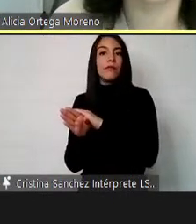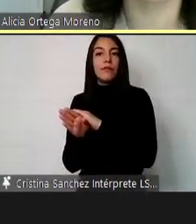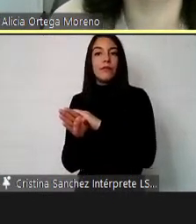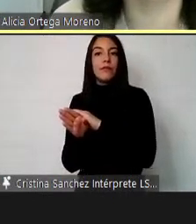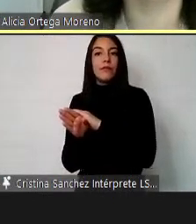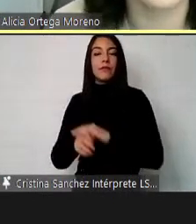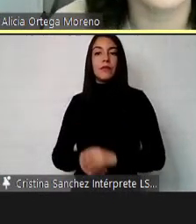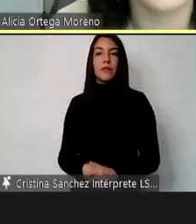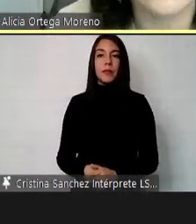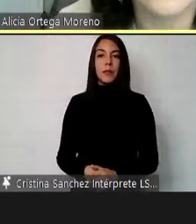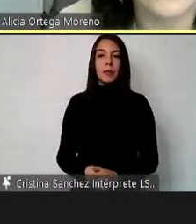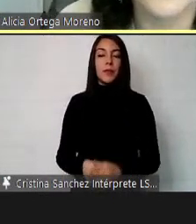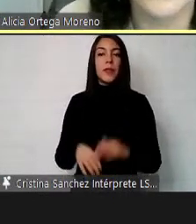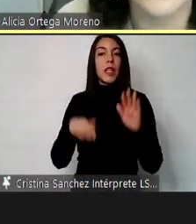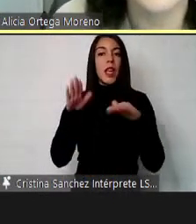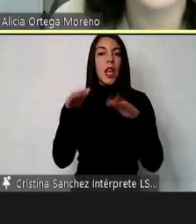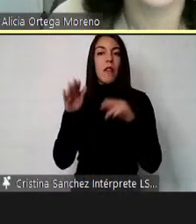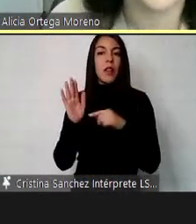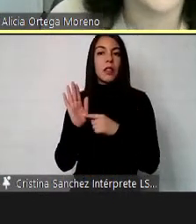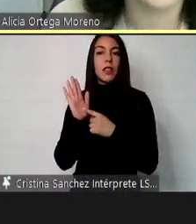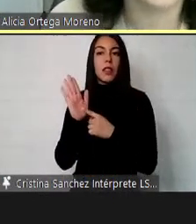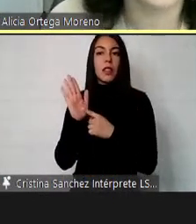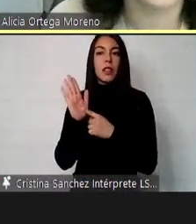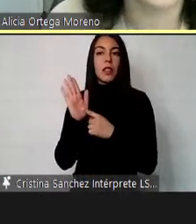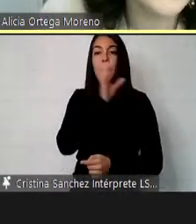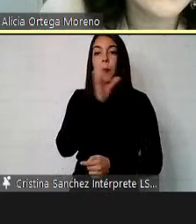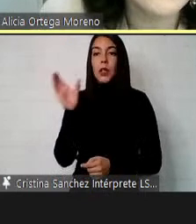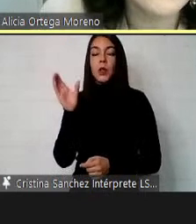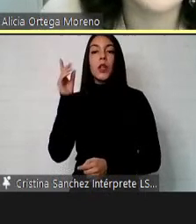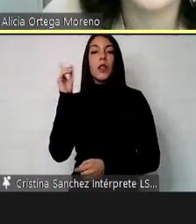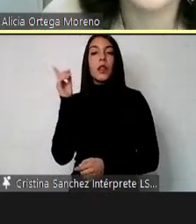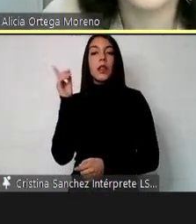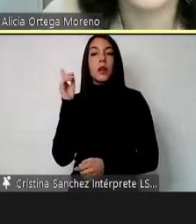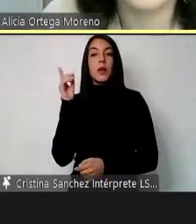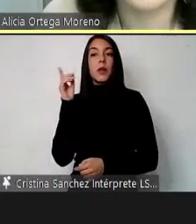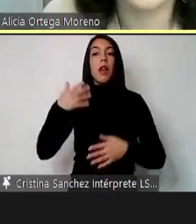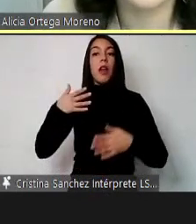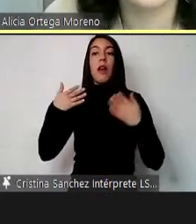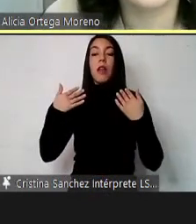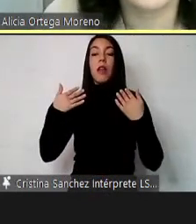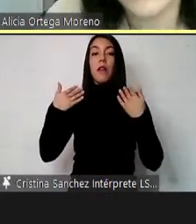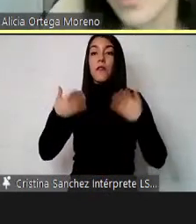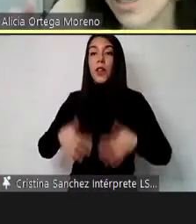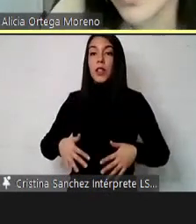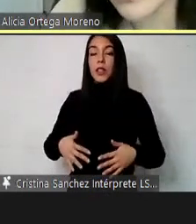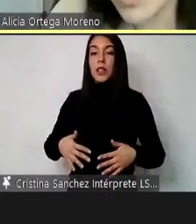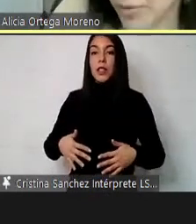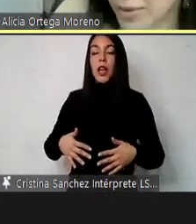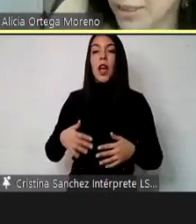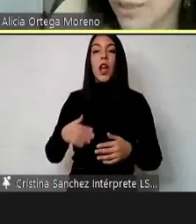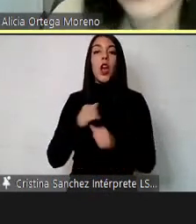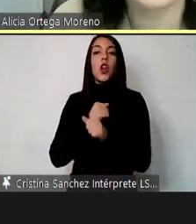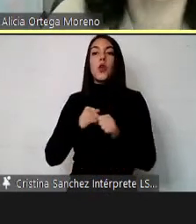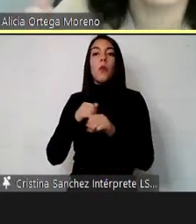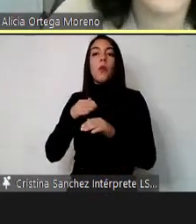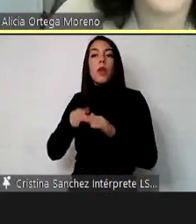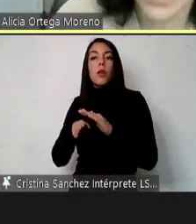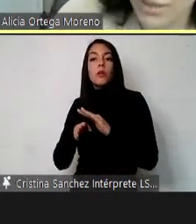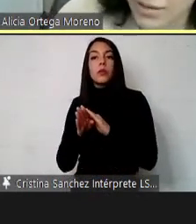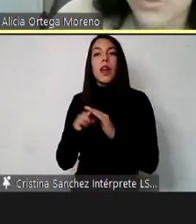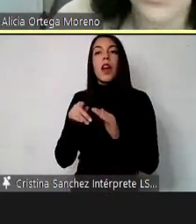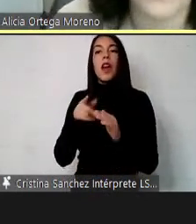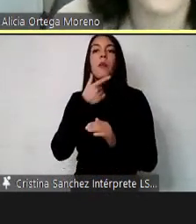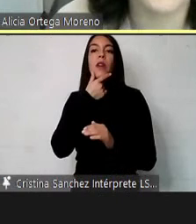porque muchas veces se declara la interdicción a personas con discapacidad física que no pueden movilizarse y para hacer más fácil el cáliz